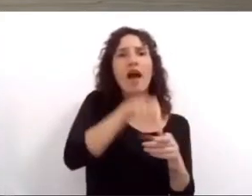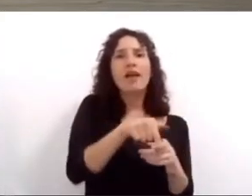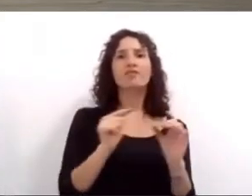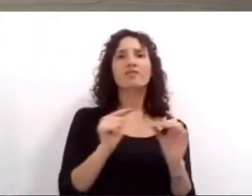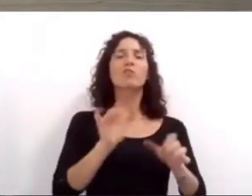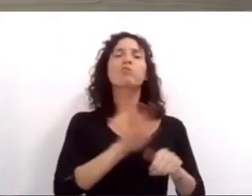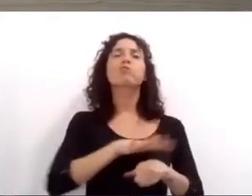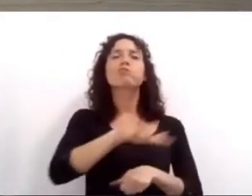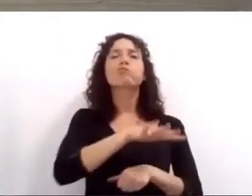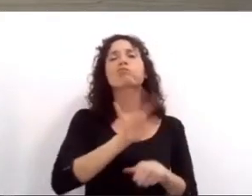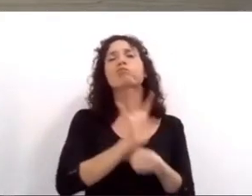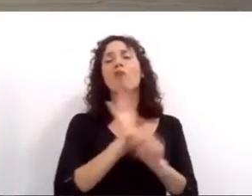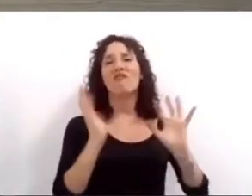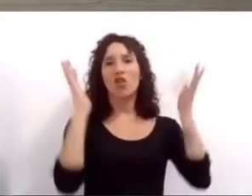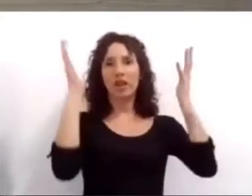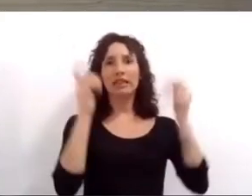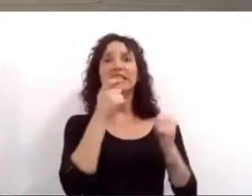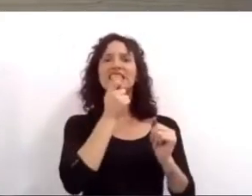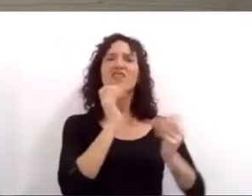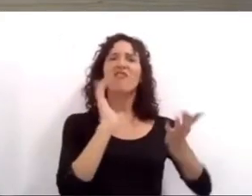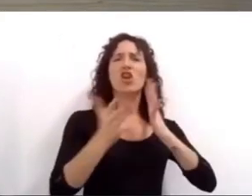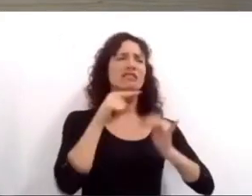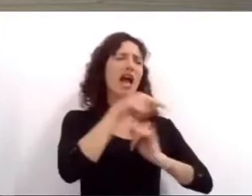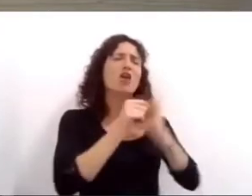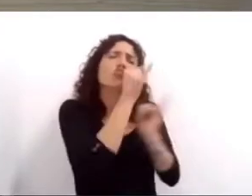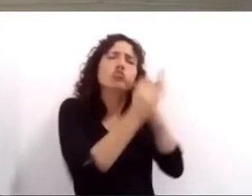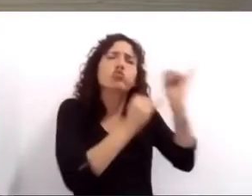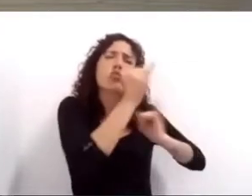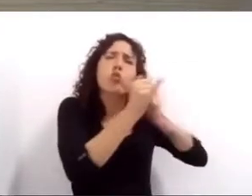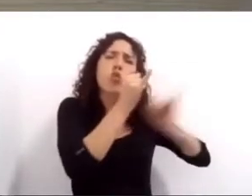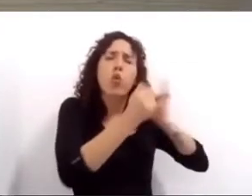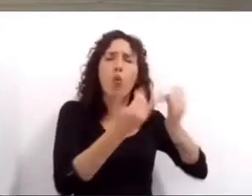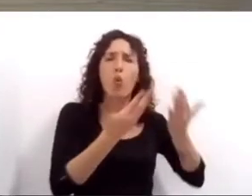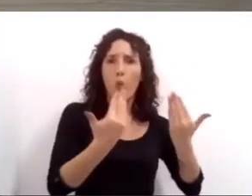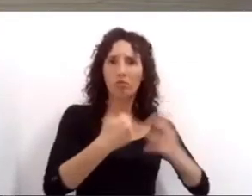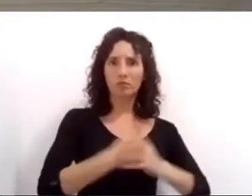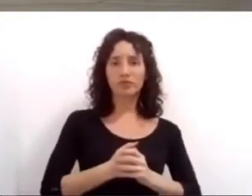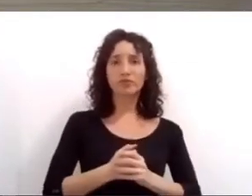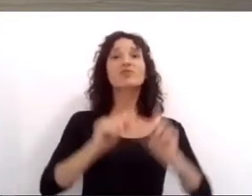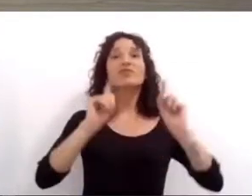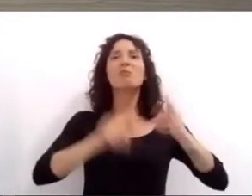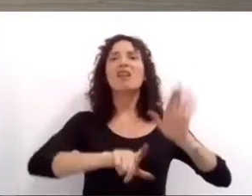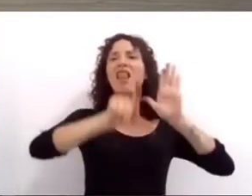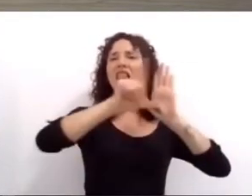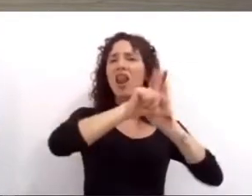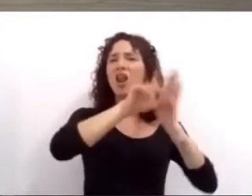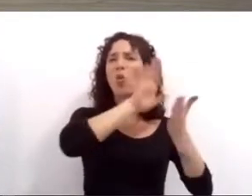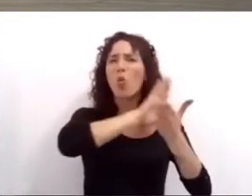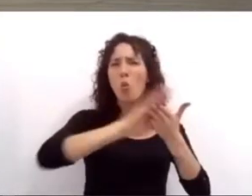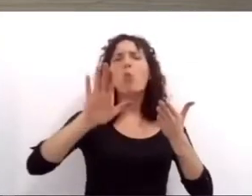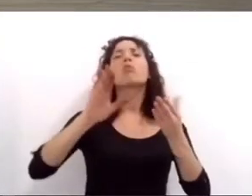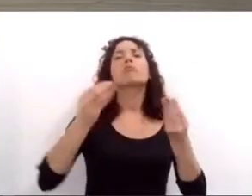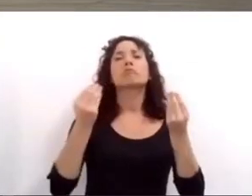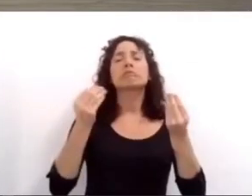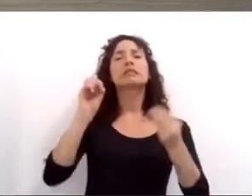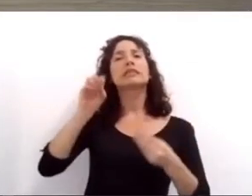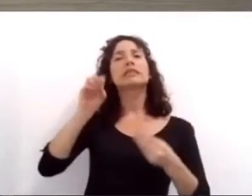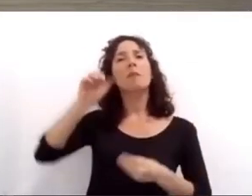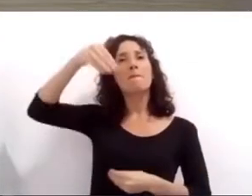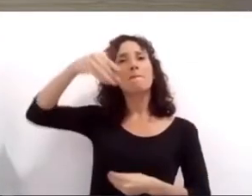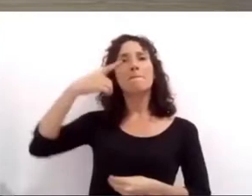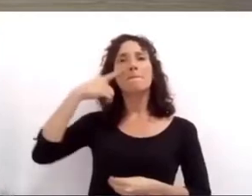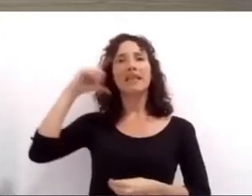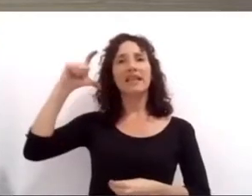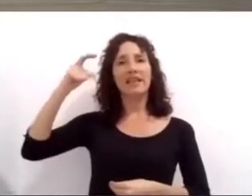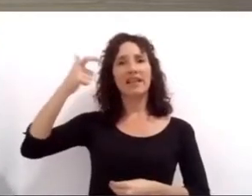vinculadas a situaciones de violencia como Estado municipal implementamos la ley Micaela para que todos nuestros agentes municipales